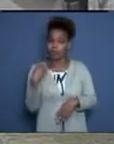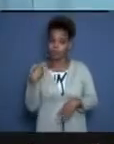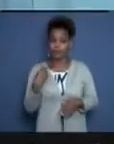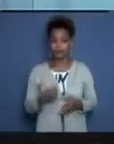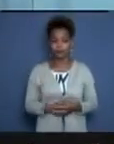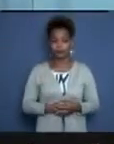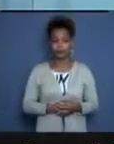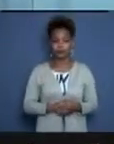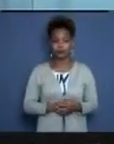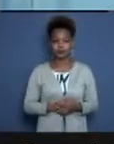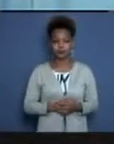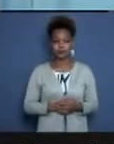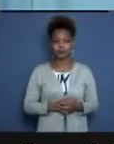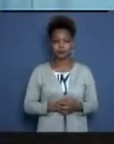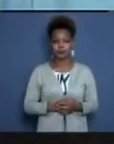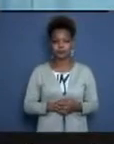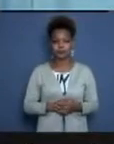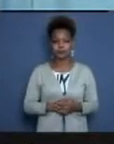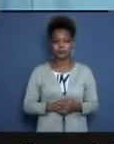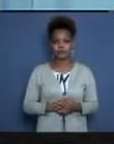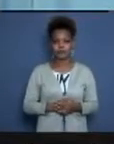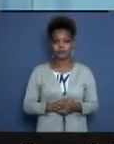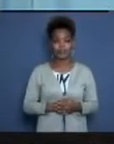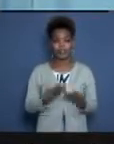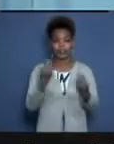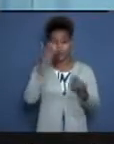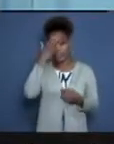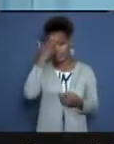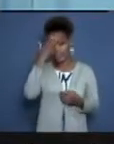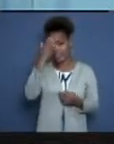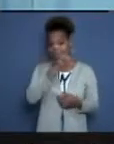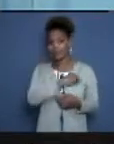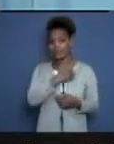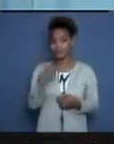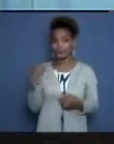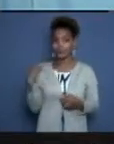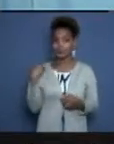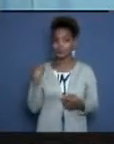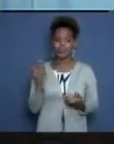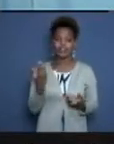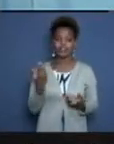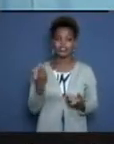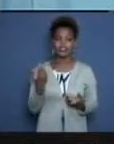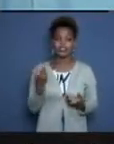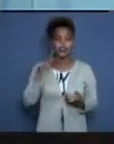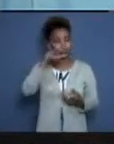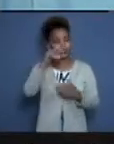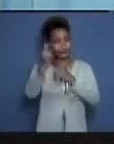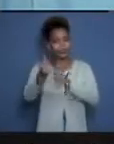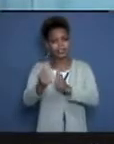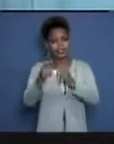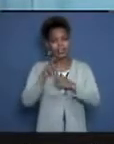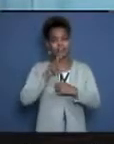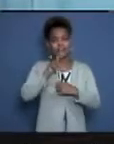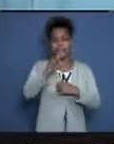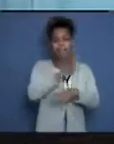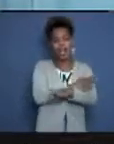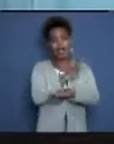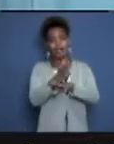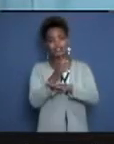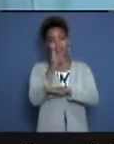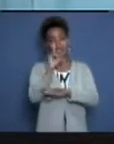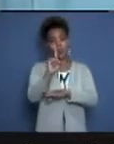de... Doctor, muchas gracias. Nosotros vamos a estar, usted va a estar con nosotros hasta casi la una al final del programa. Si nos llegan otras inquietudes de los amigos